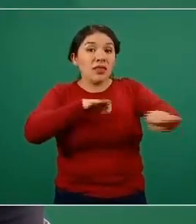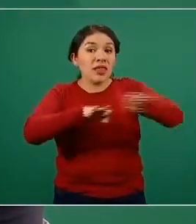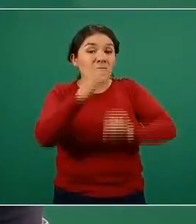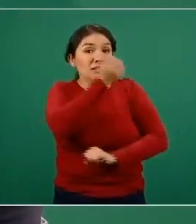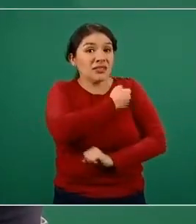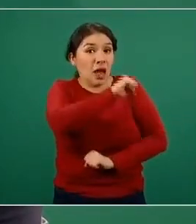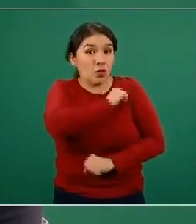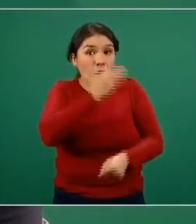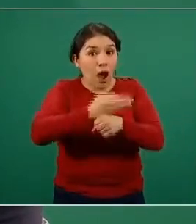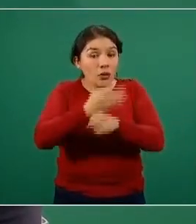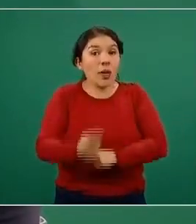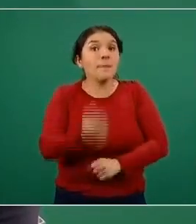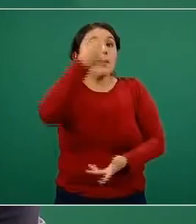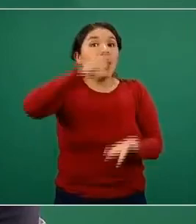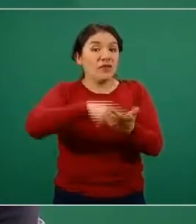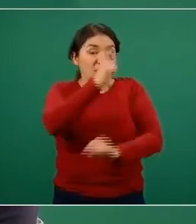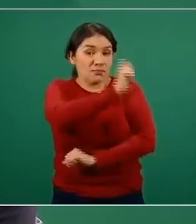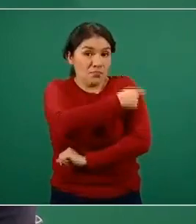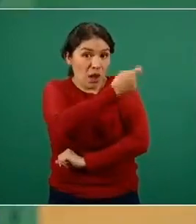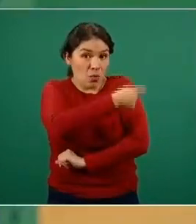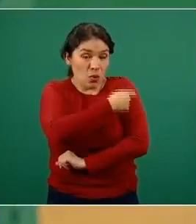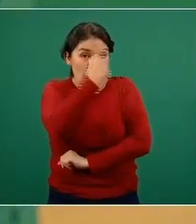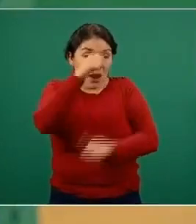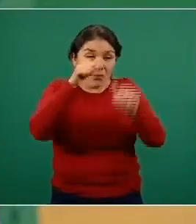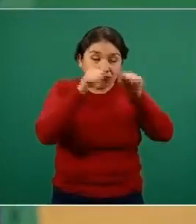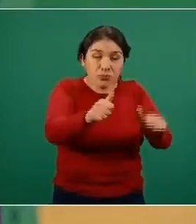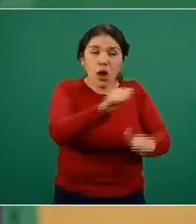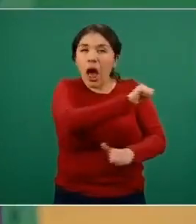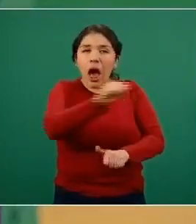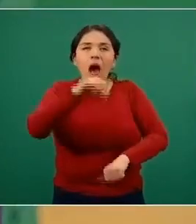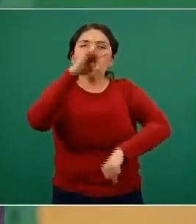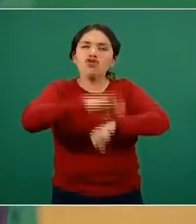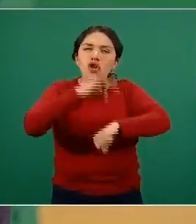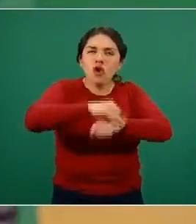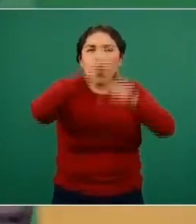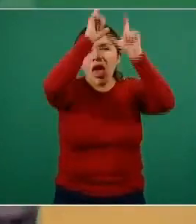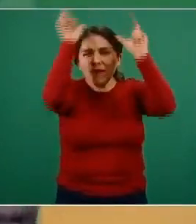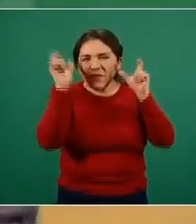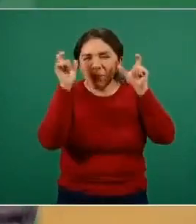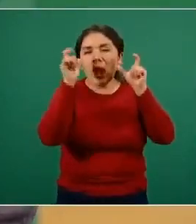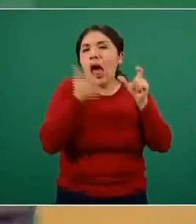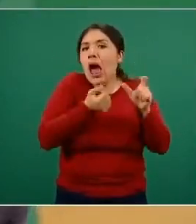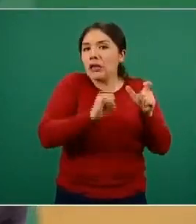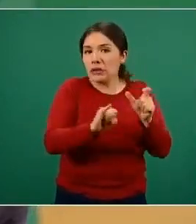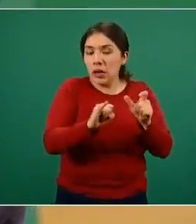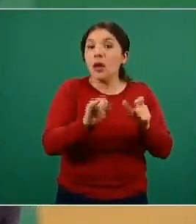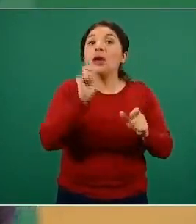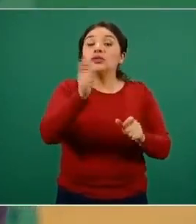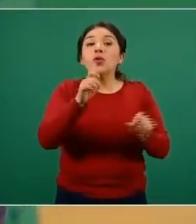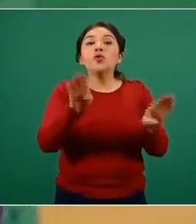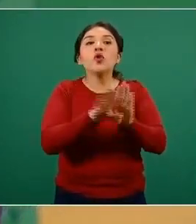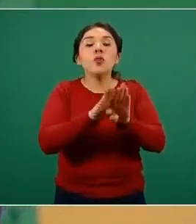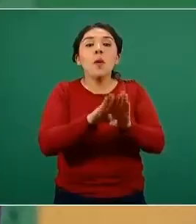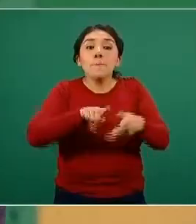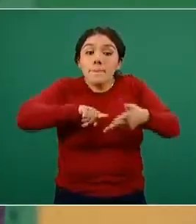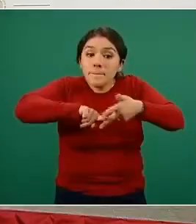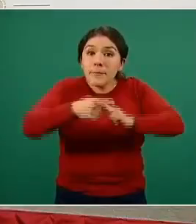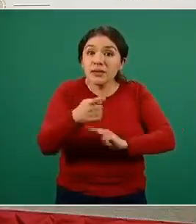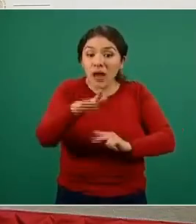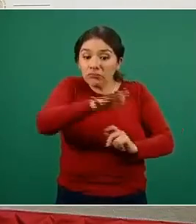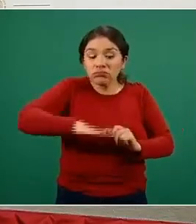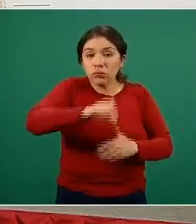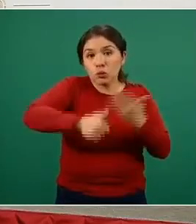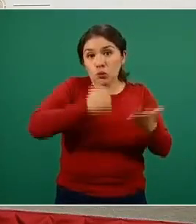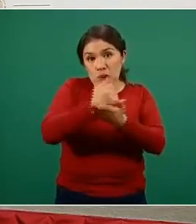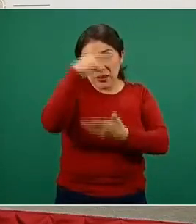esta primera vacunación en el personal de salud en forma centrífuga. Es decir, iniciamos por el Valle